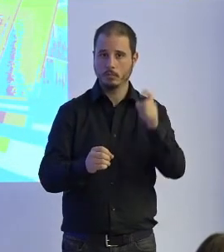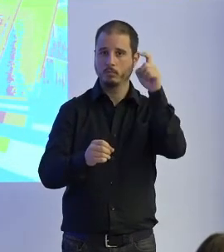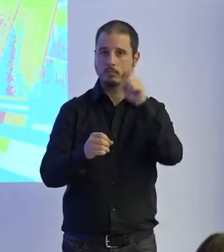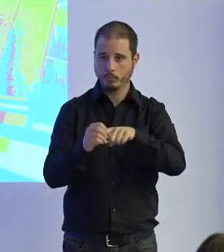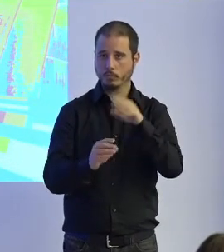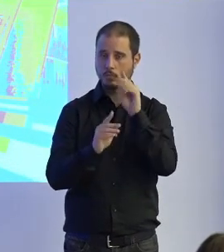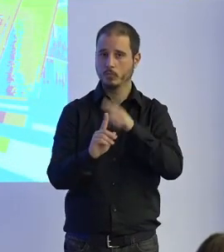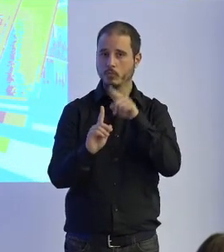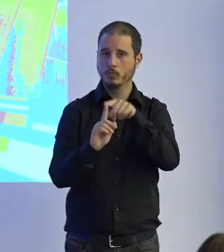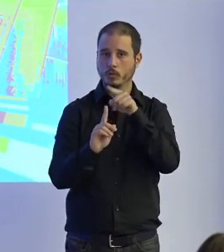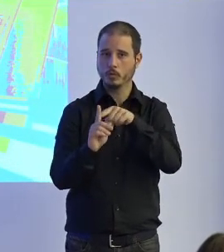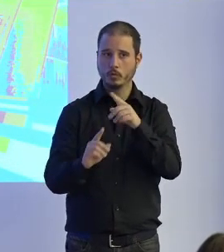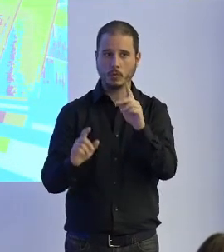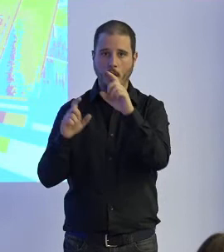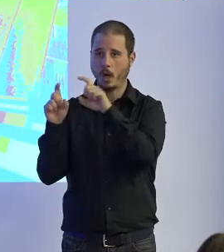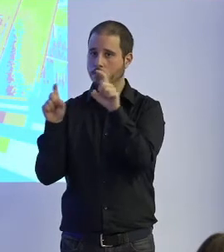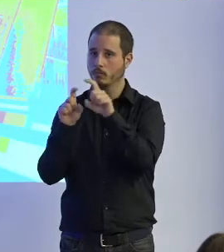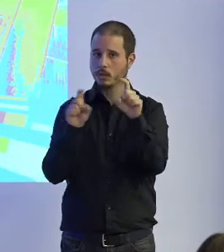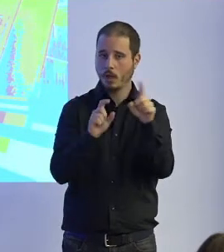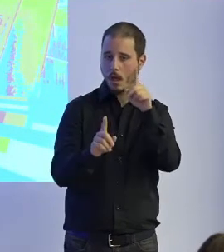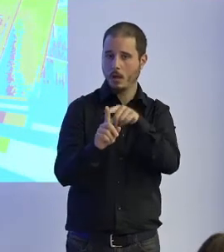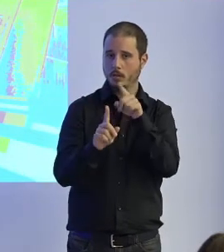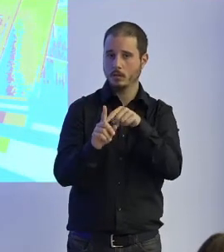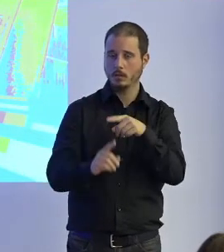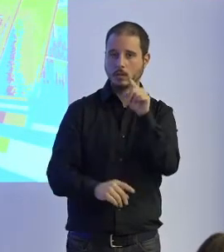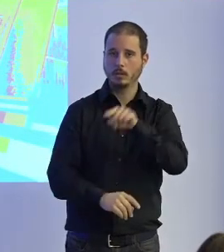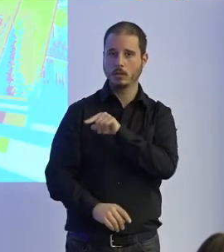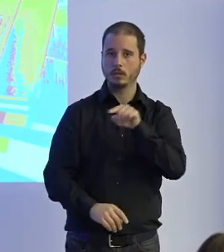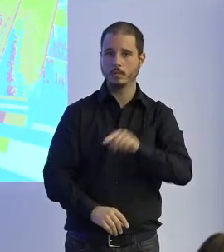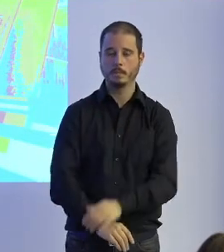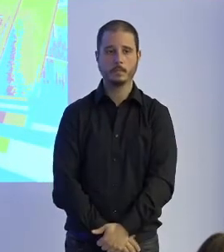que habéis tenido la oportunidad de trabajar vale